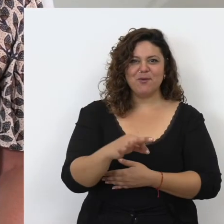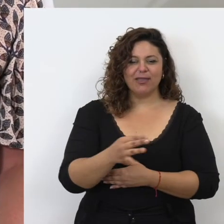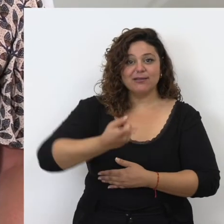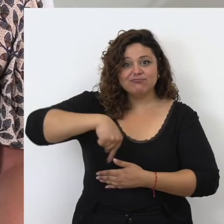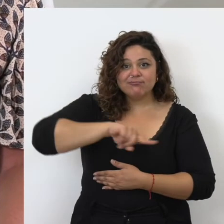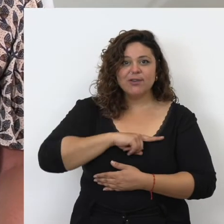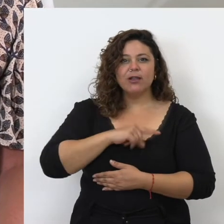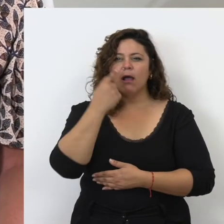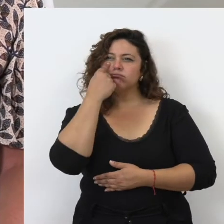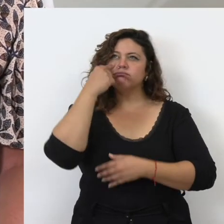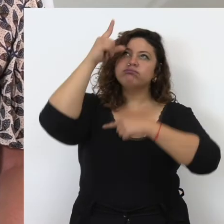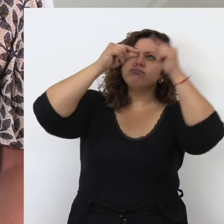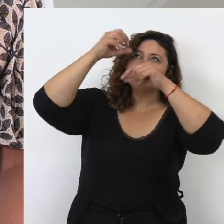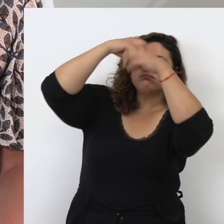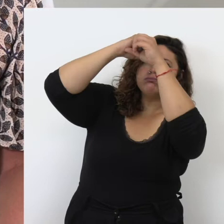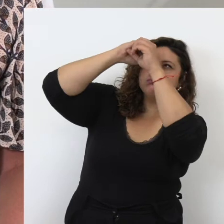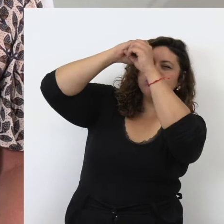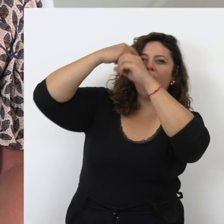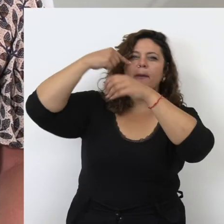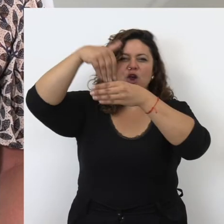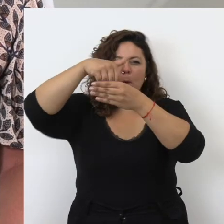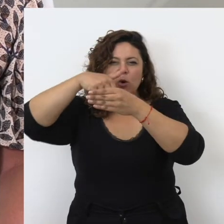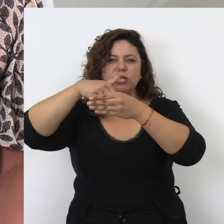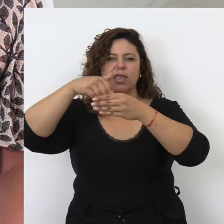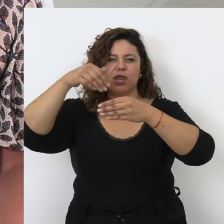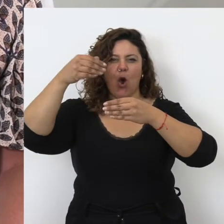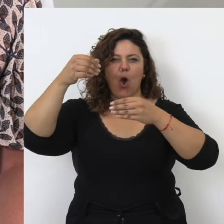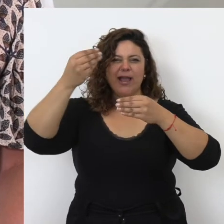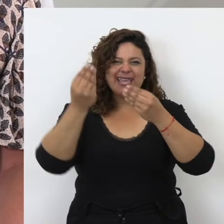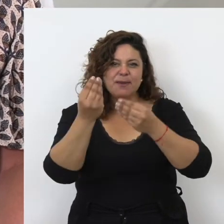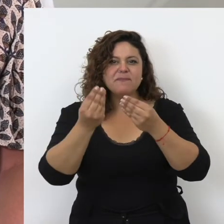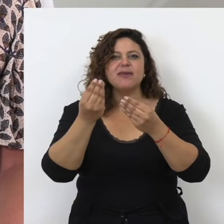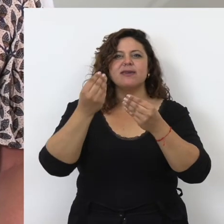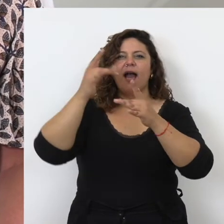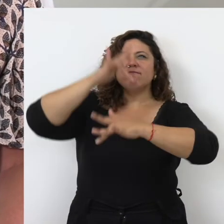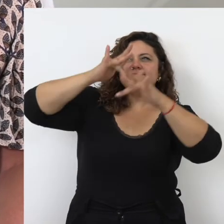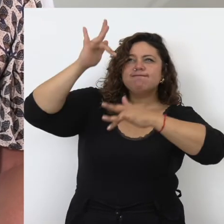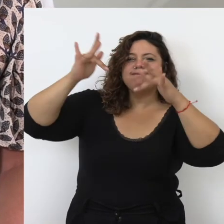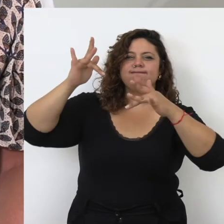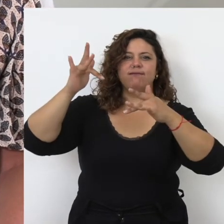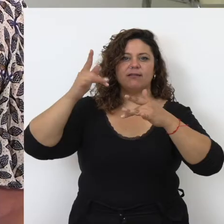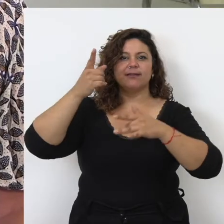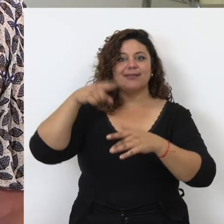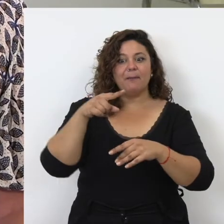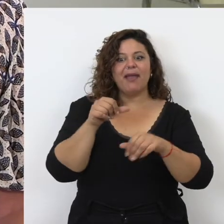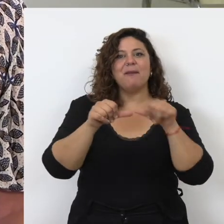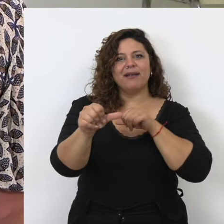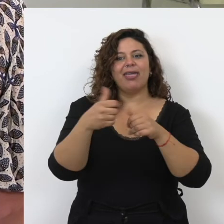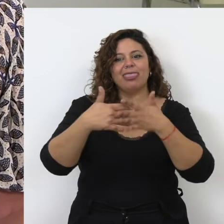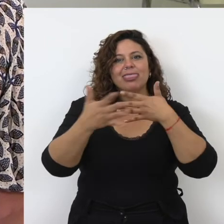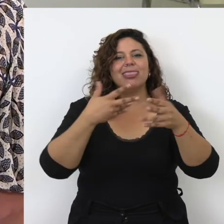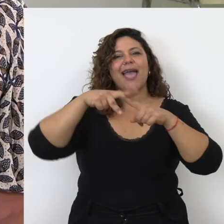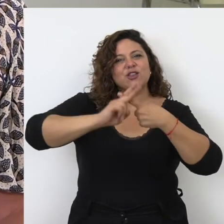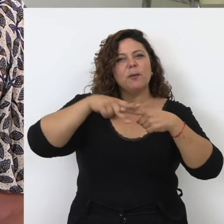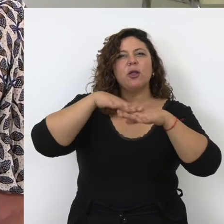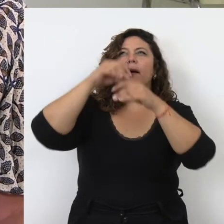nosotros observamos las estrellas su composición química su posición su brillo construimos instrumentos